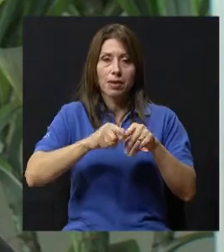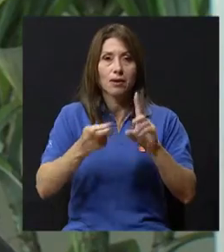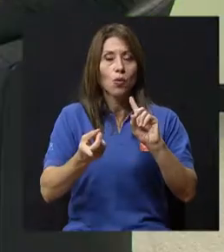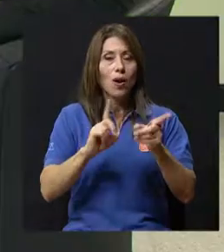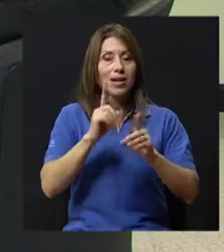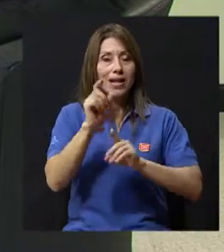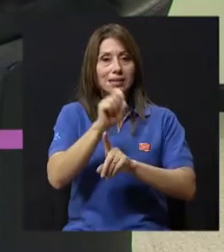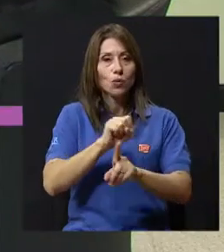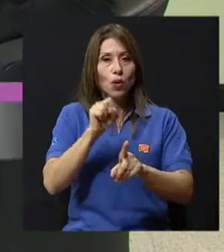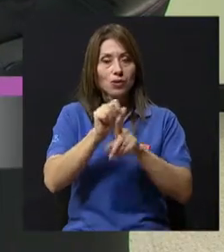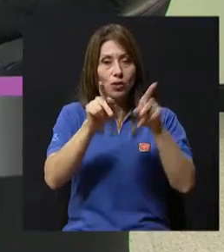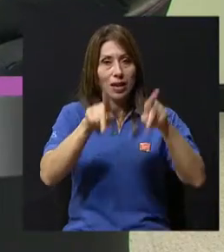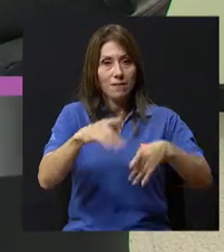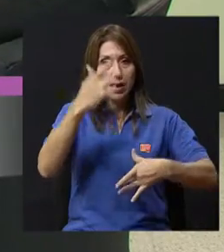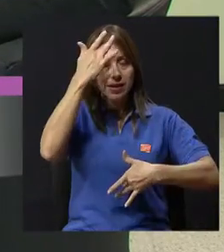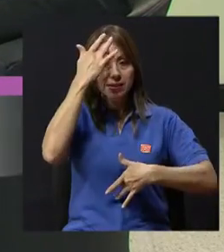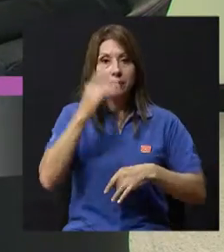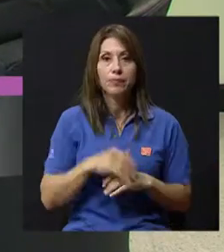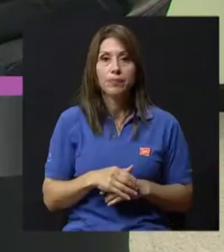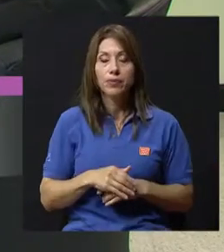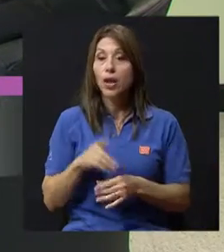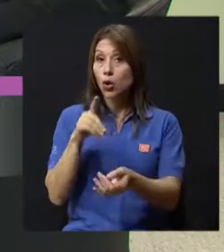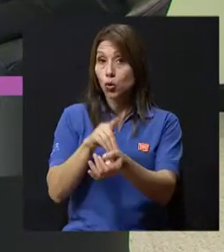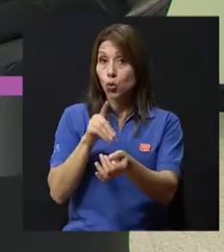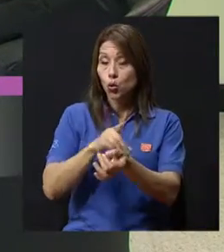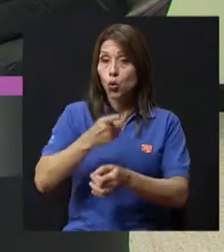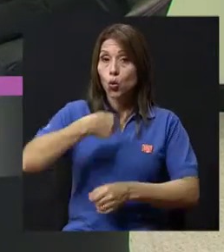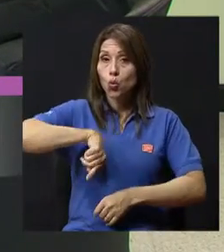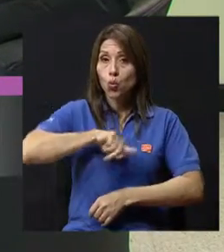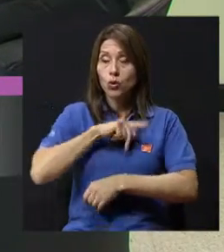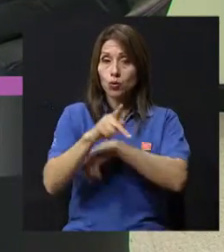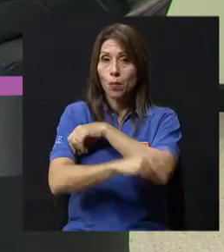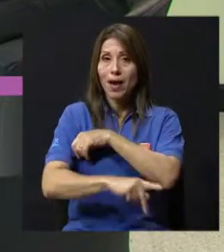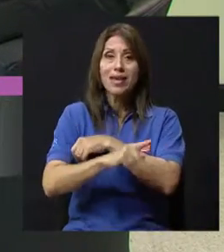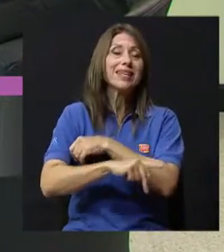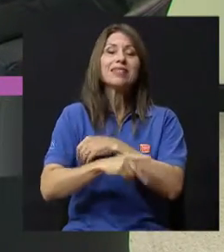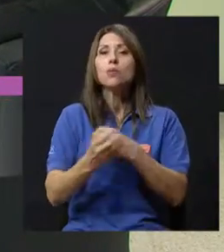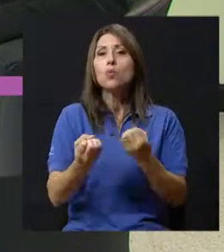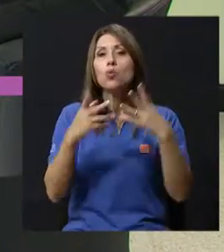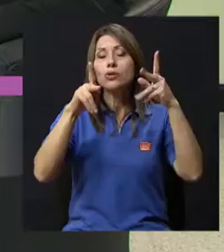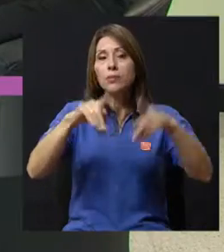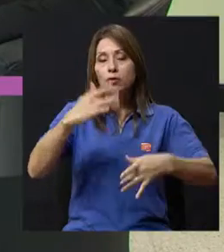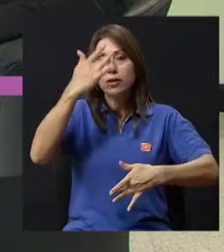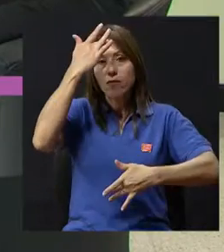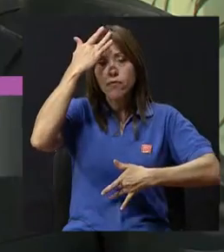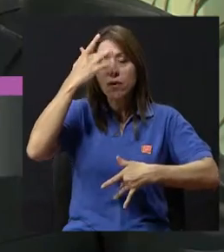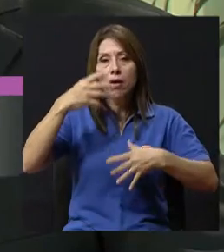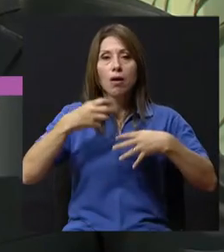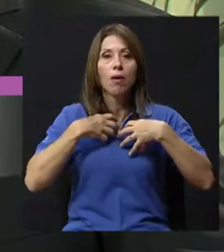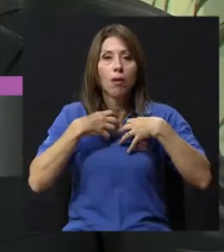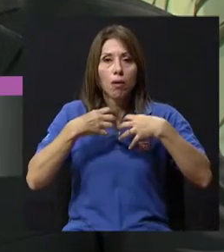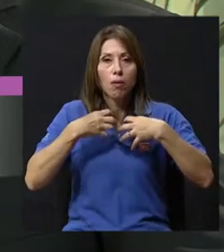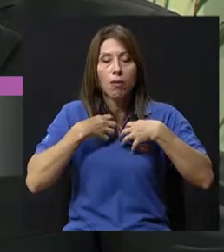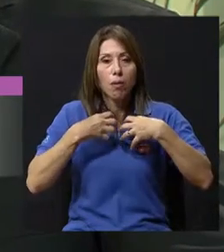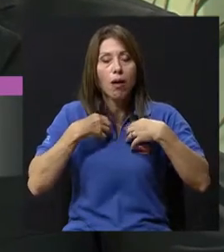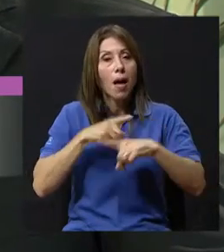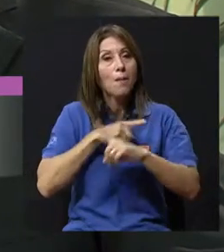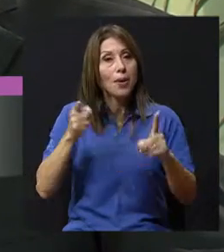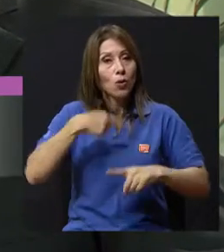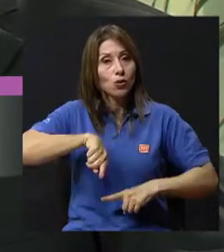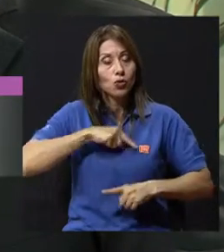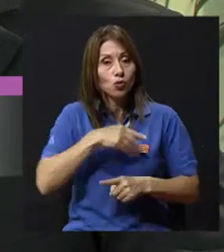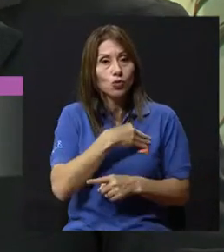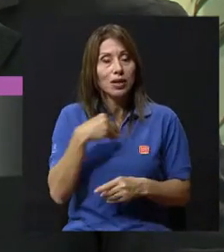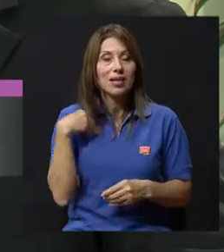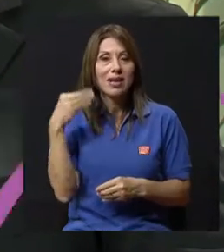Doctor, nuestro país es un país de asmáticos, pero sí nos gustaría tal vez conocer de primera mano cuál es la situación